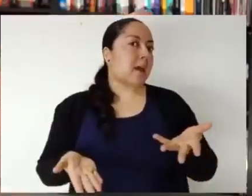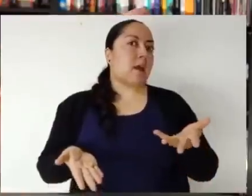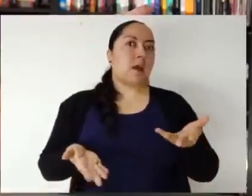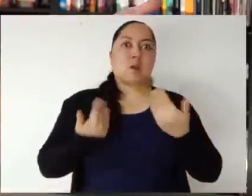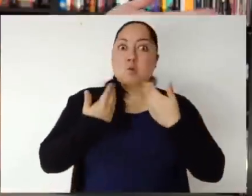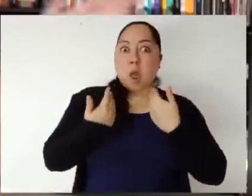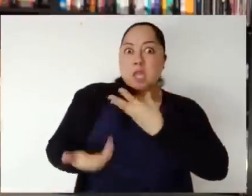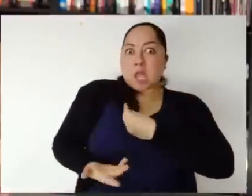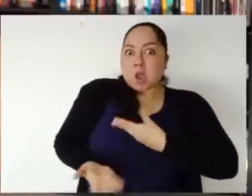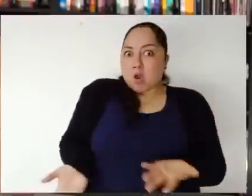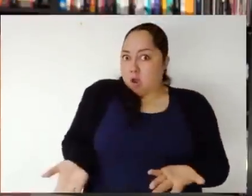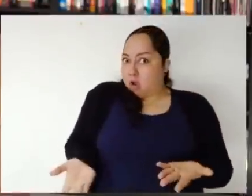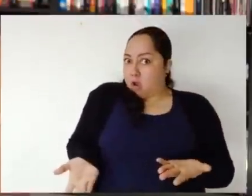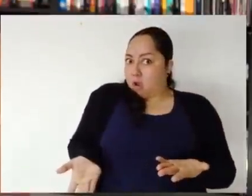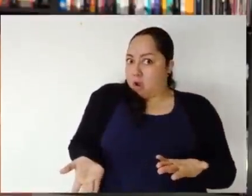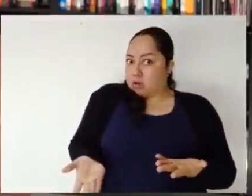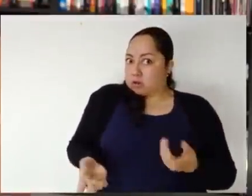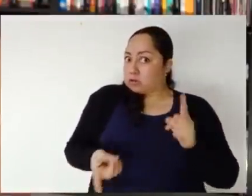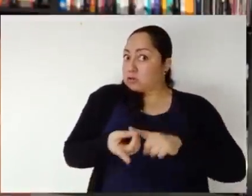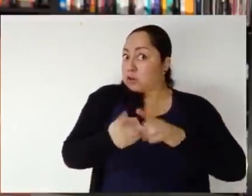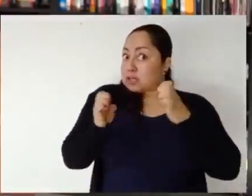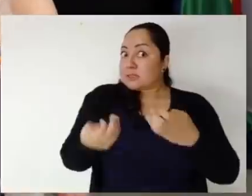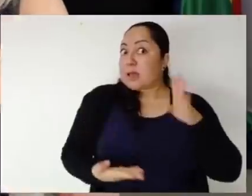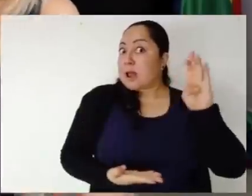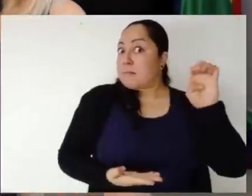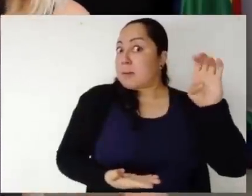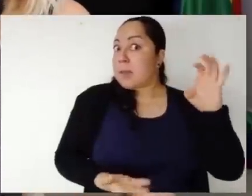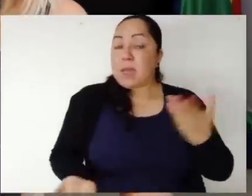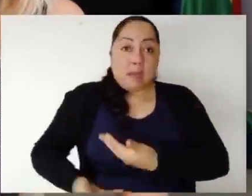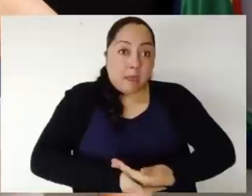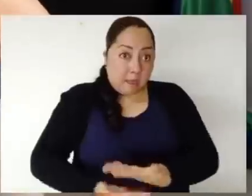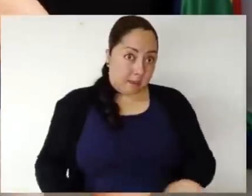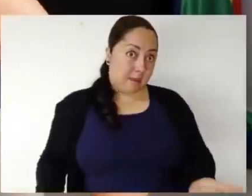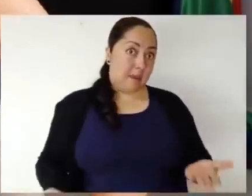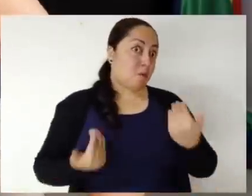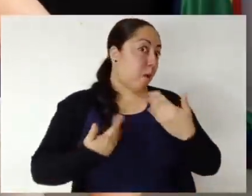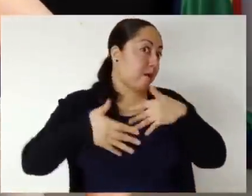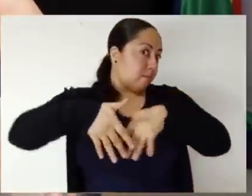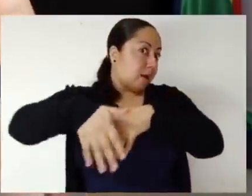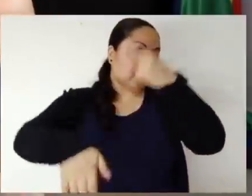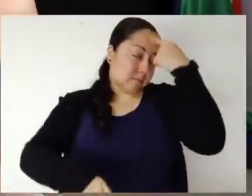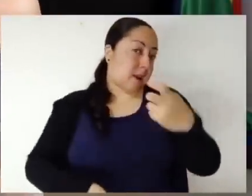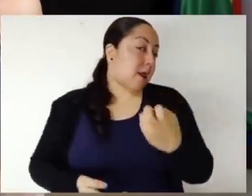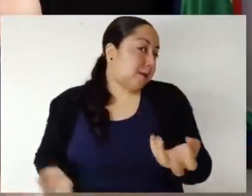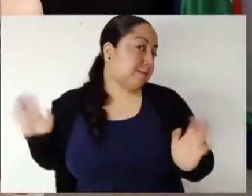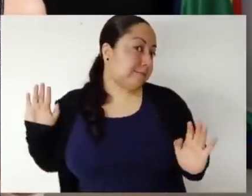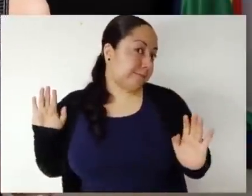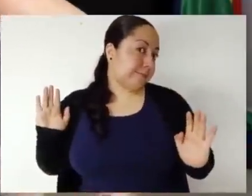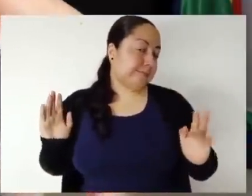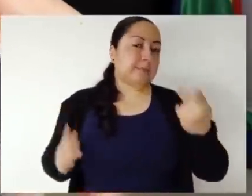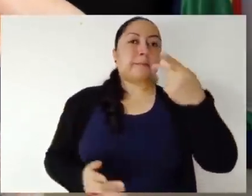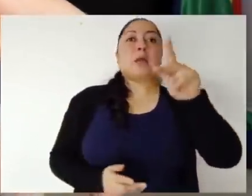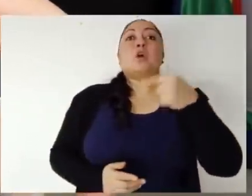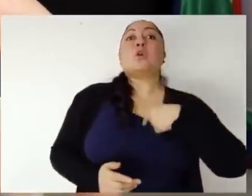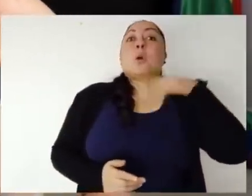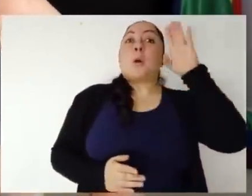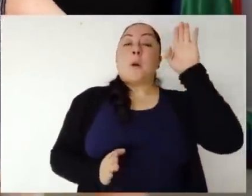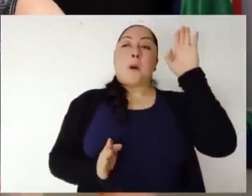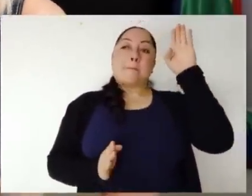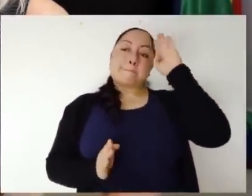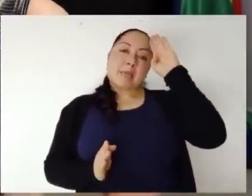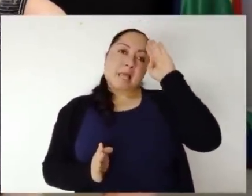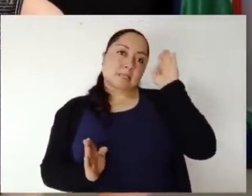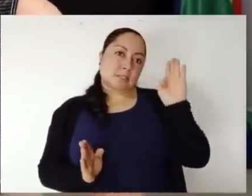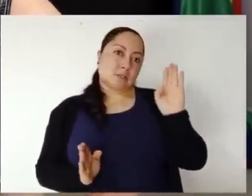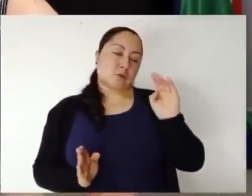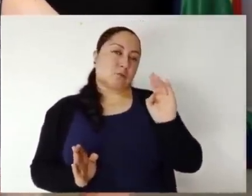dos años y que a ver dónde está el bebé. Estamos esperando a ver dónde está esa marcha. Mi hoyo de lógica favorito es considerar la gente que me dice pues yo me identifico como